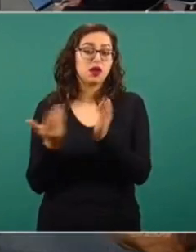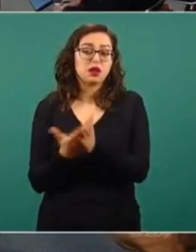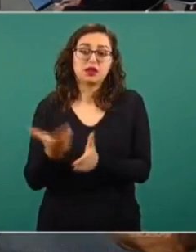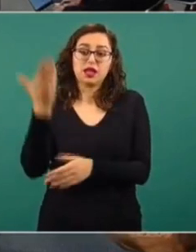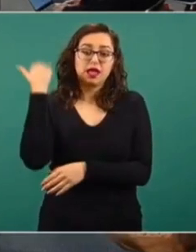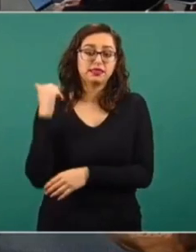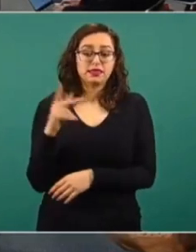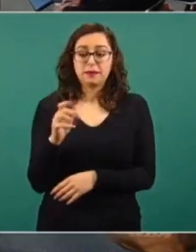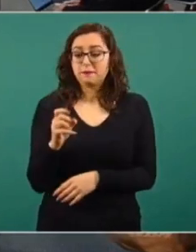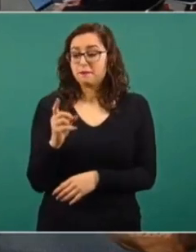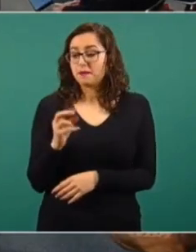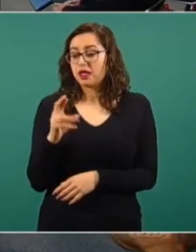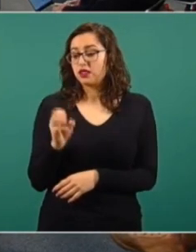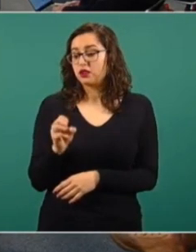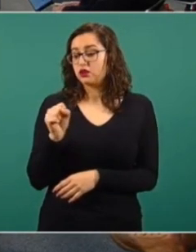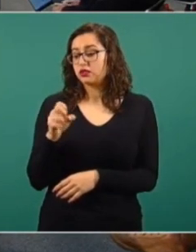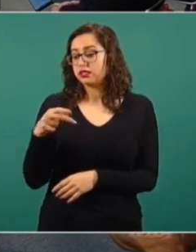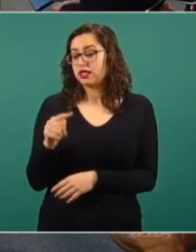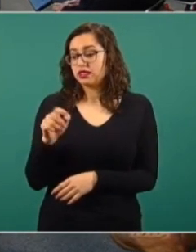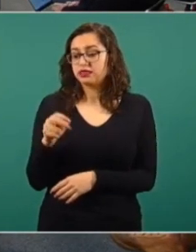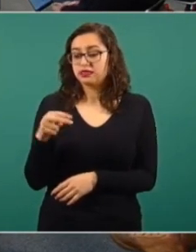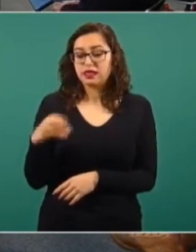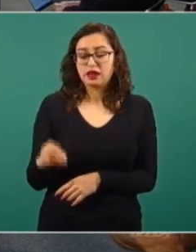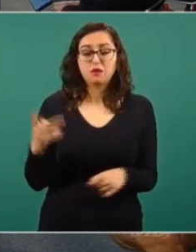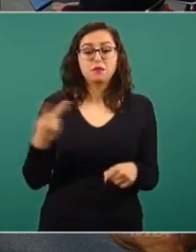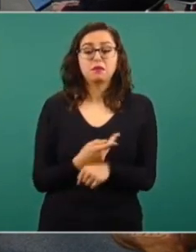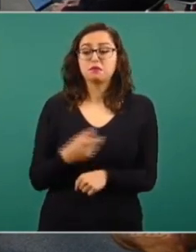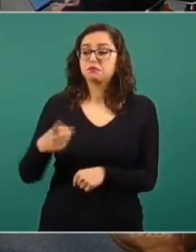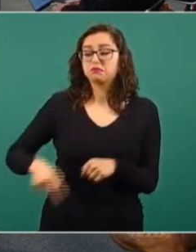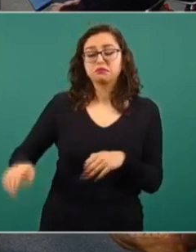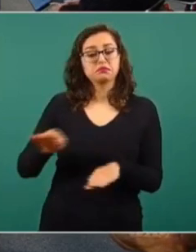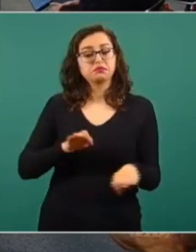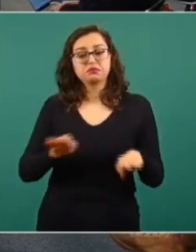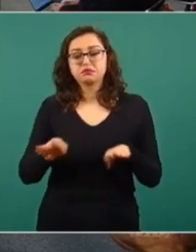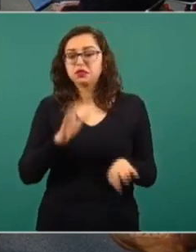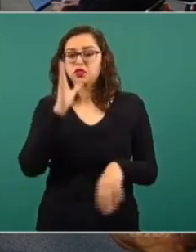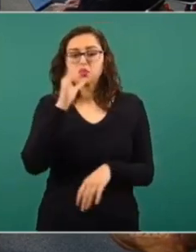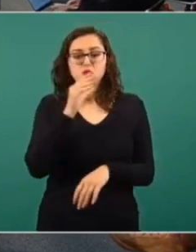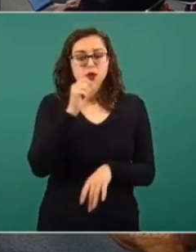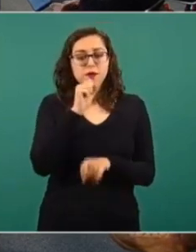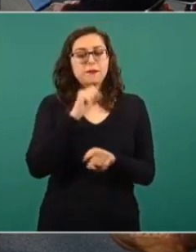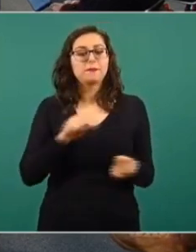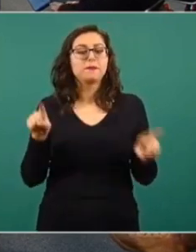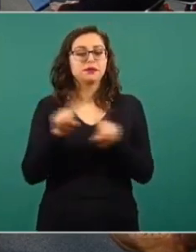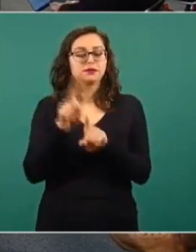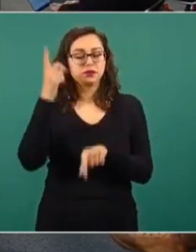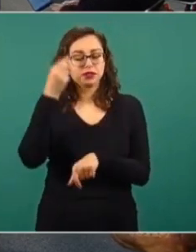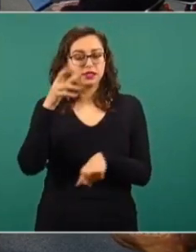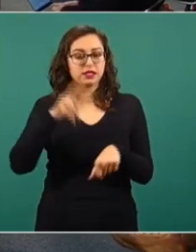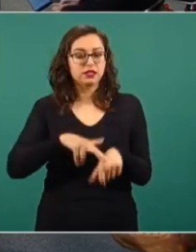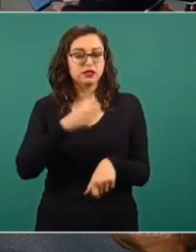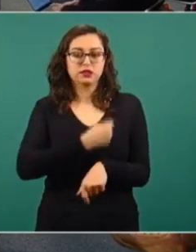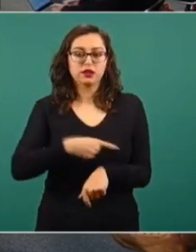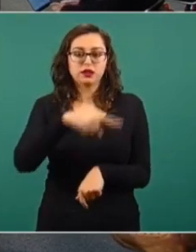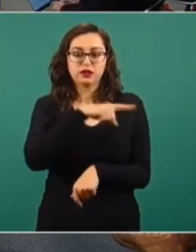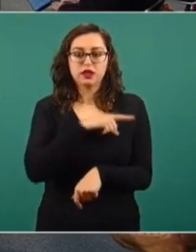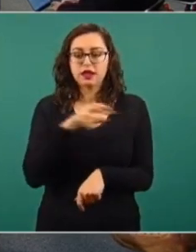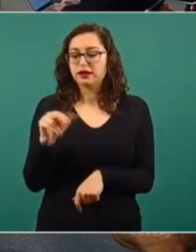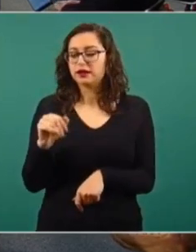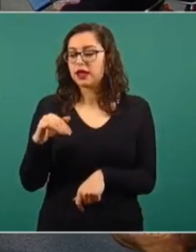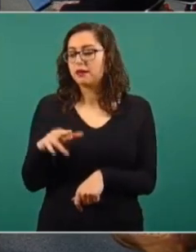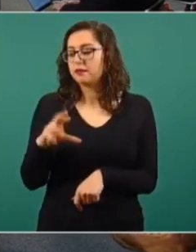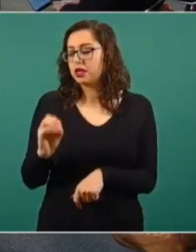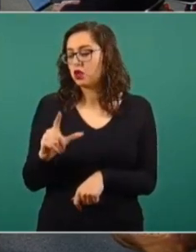Centeno Santaella, no los dejan trabajar, al igual que el director normativo de salud, doctor Ramiro López,